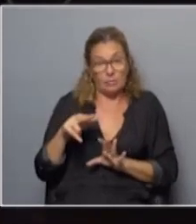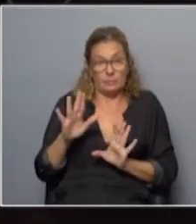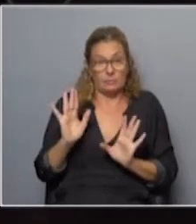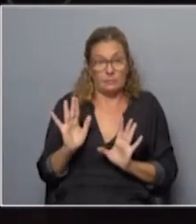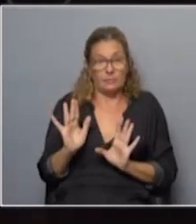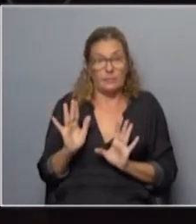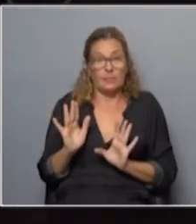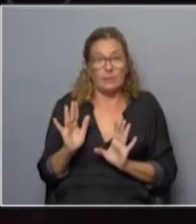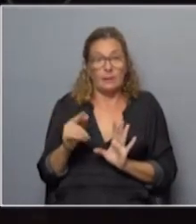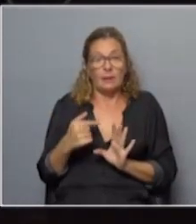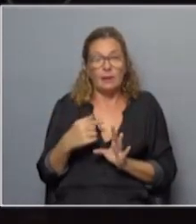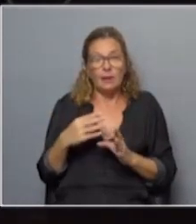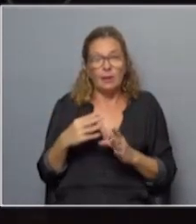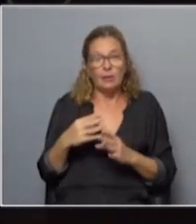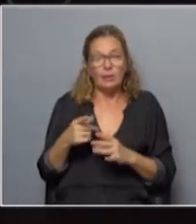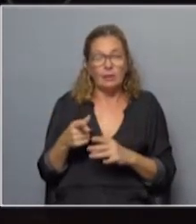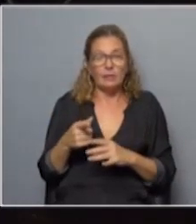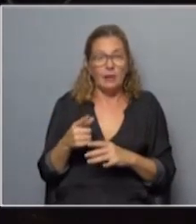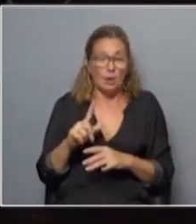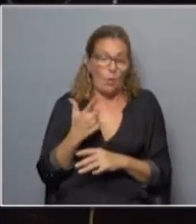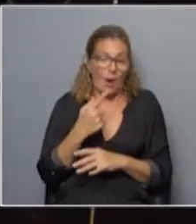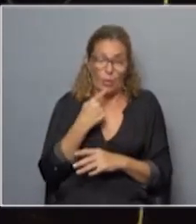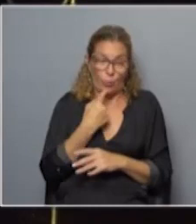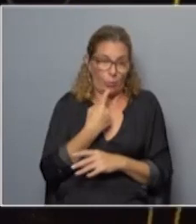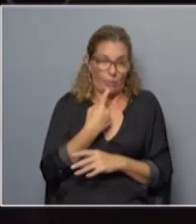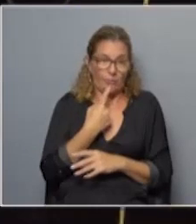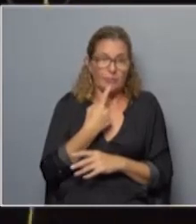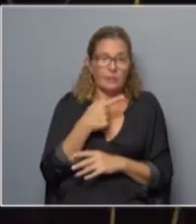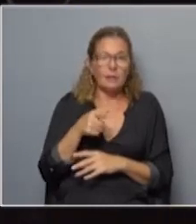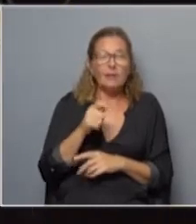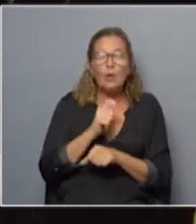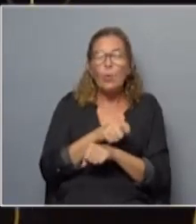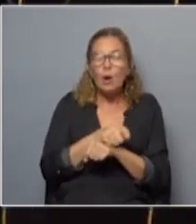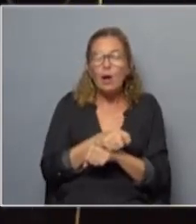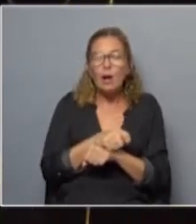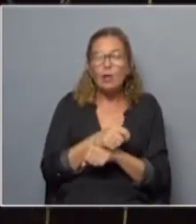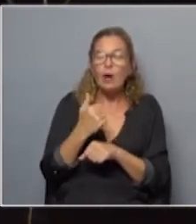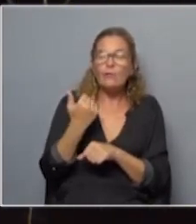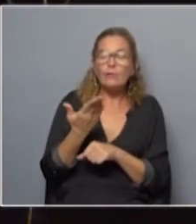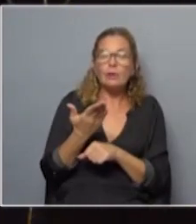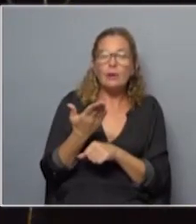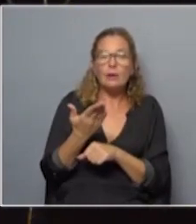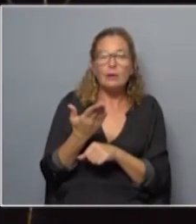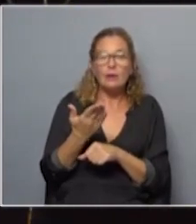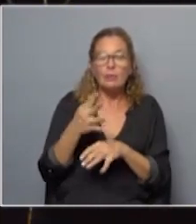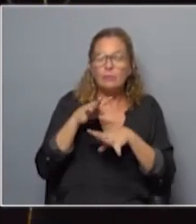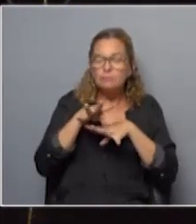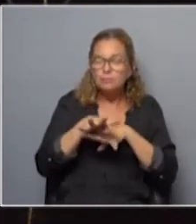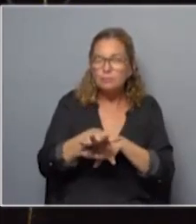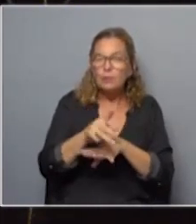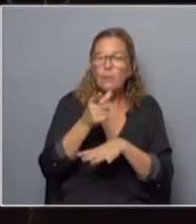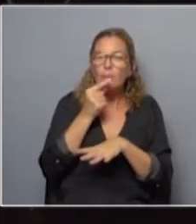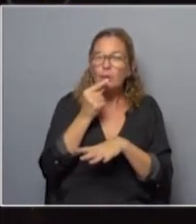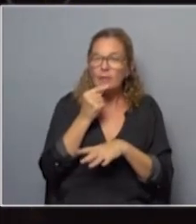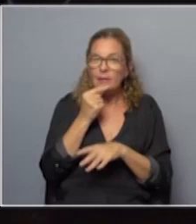Estado en ese sentido no cabe la más mínima duda en ese juzgado fuera de ese juzgado había una manifestación de